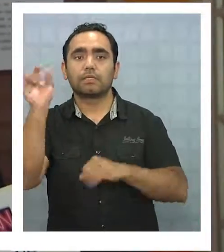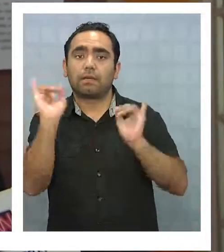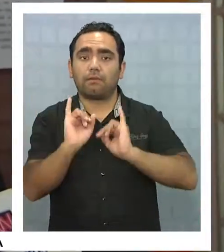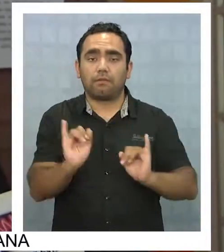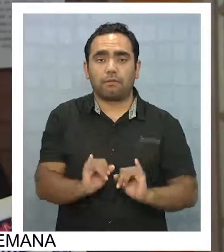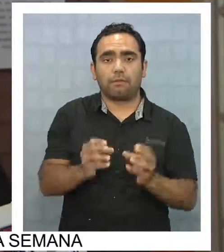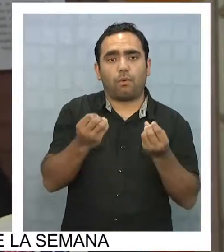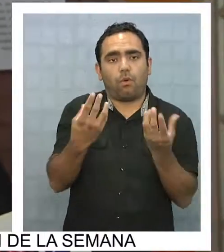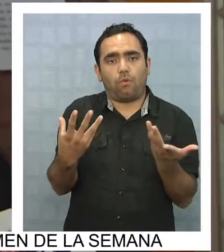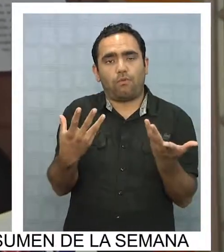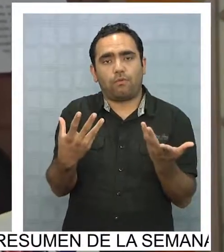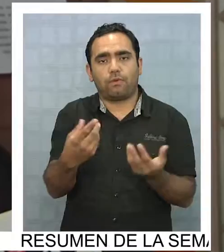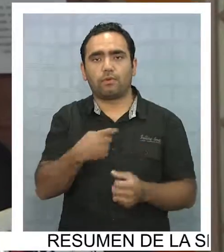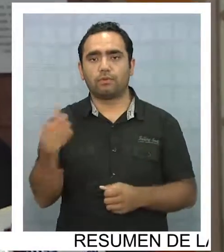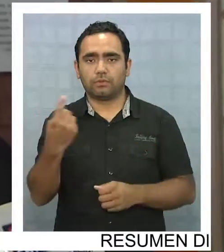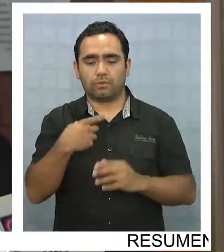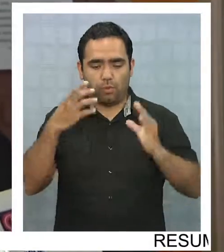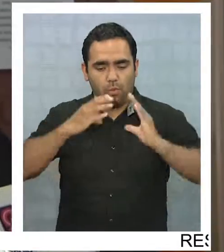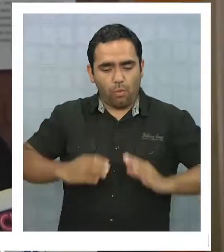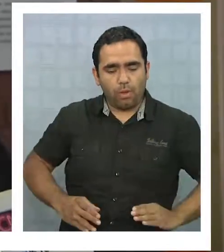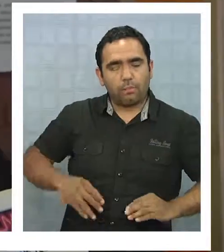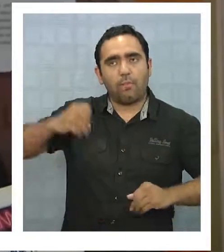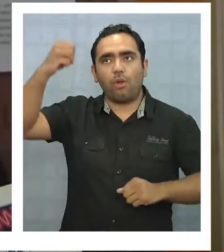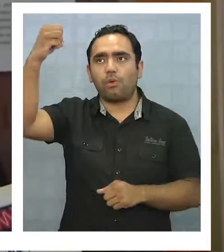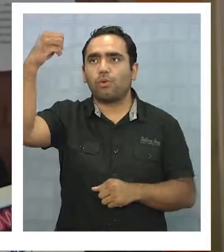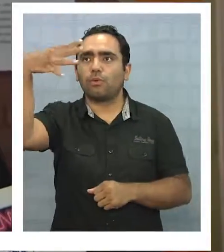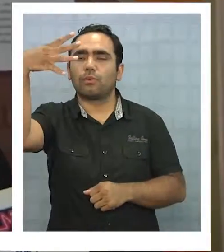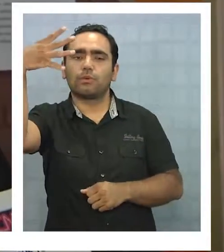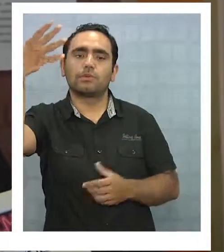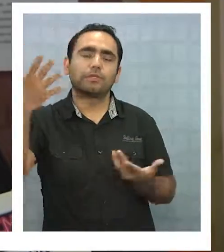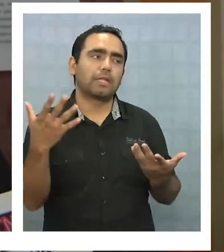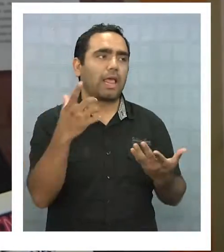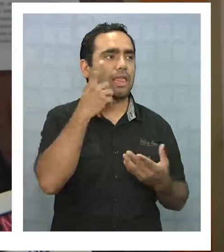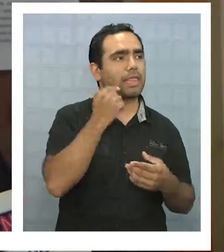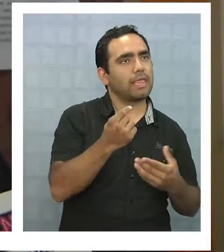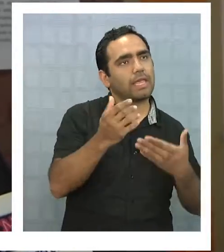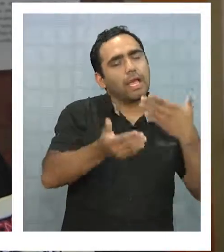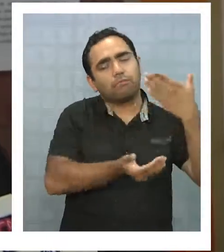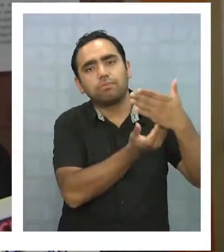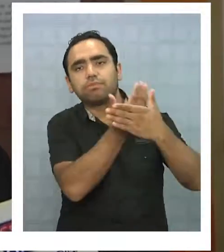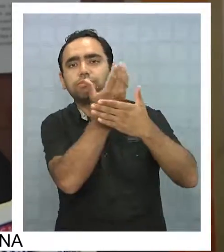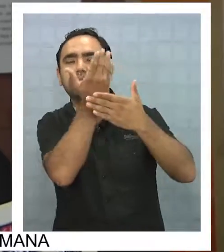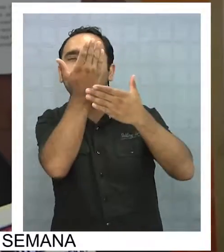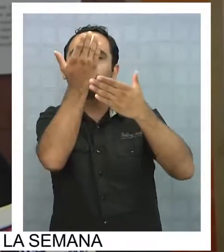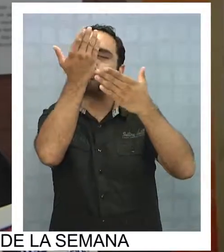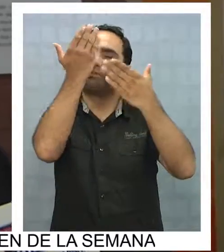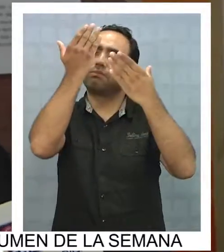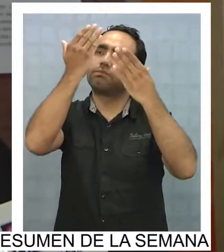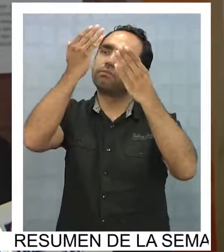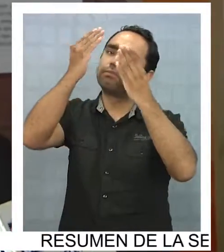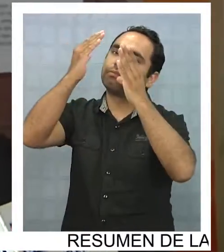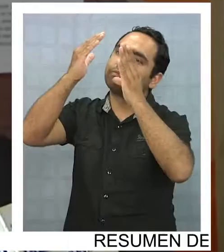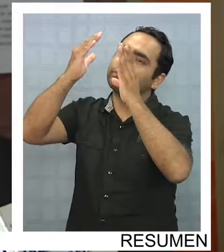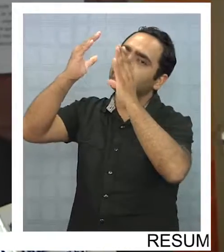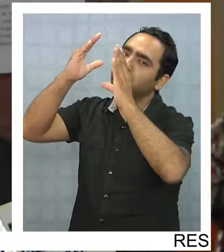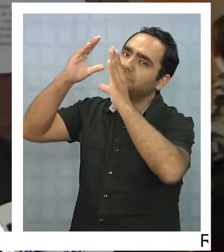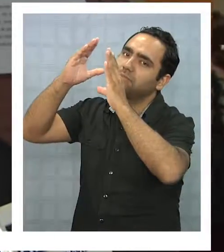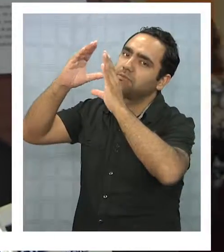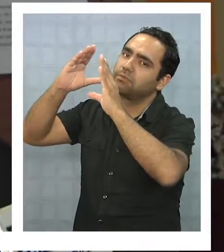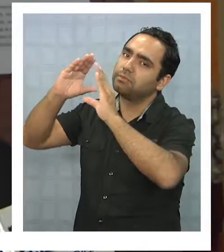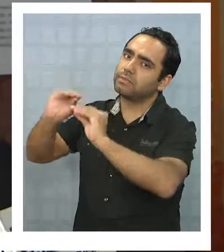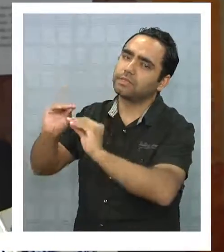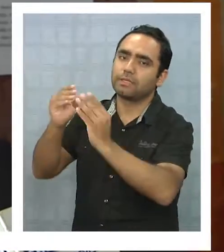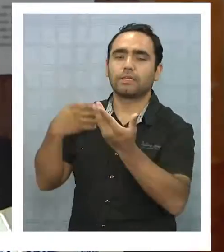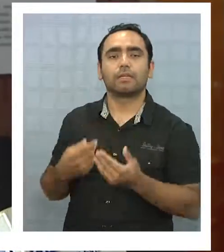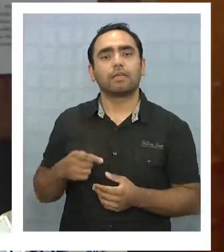obviamente impacta en nosotros el tener más luz durante el día. Los días son más largos que en el invierno y normalmente se asocia muchas veces